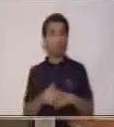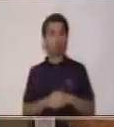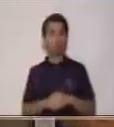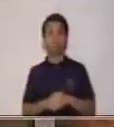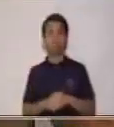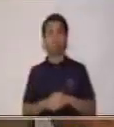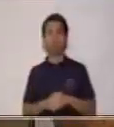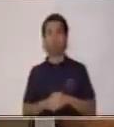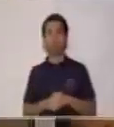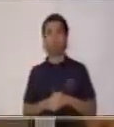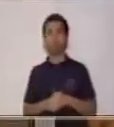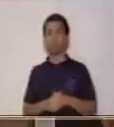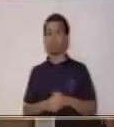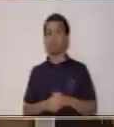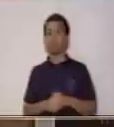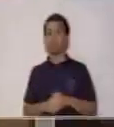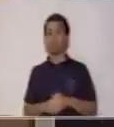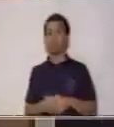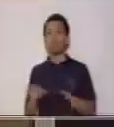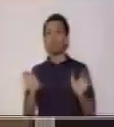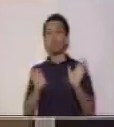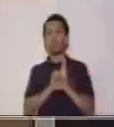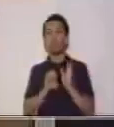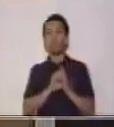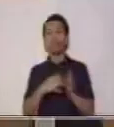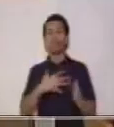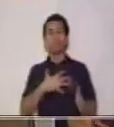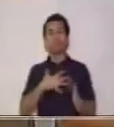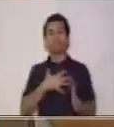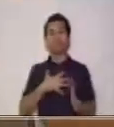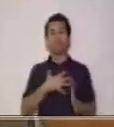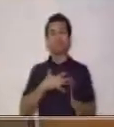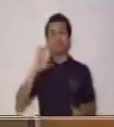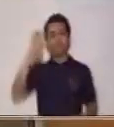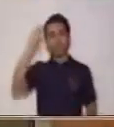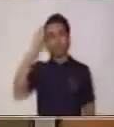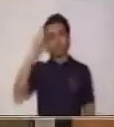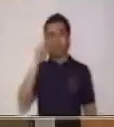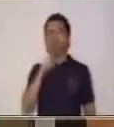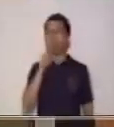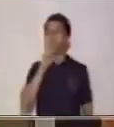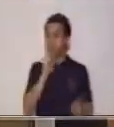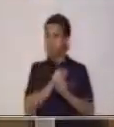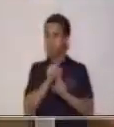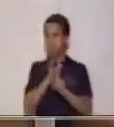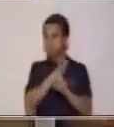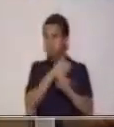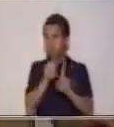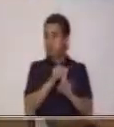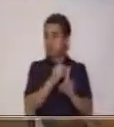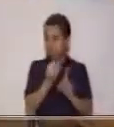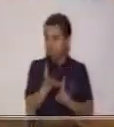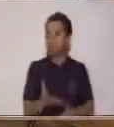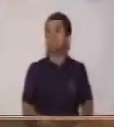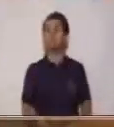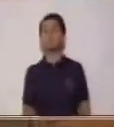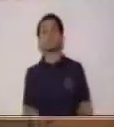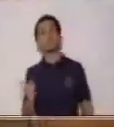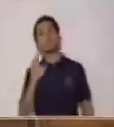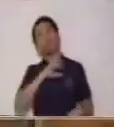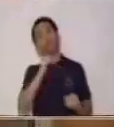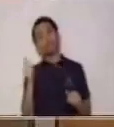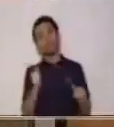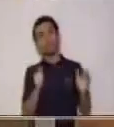Por ejemplo, la caricatura política, que es parte de un texto persuasivo. El artículo de opinión.